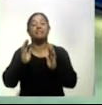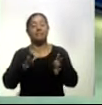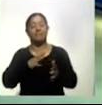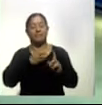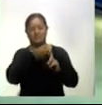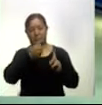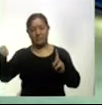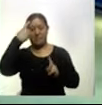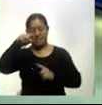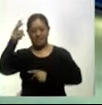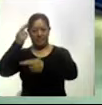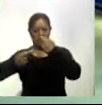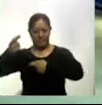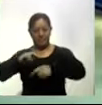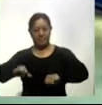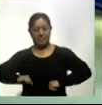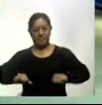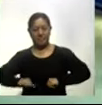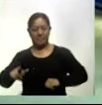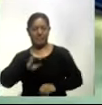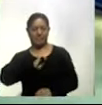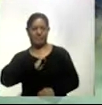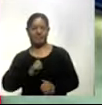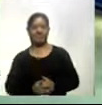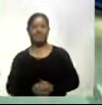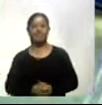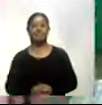para el regreso dentro de las actividades en los entrenamientos.